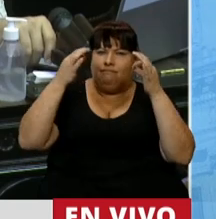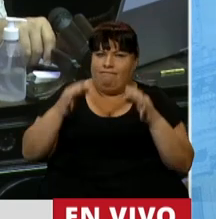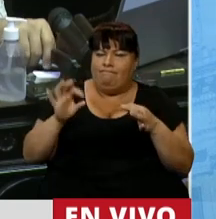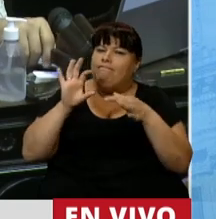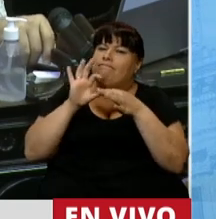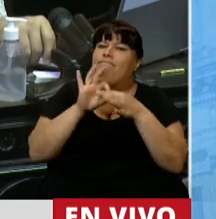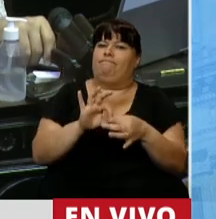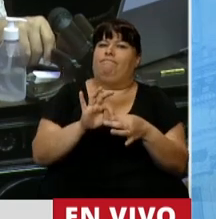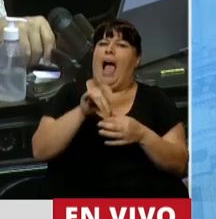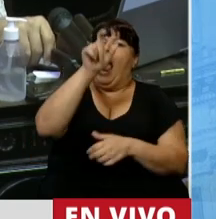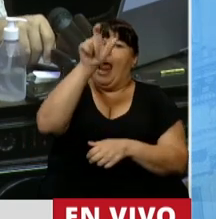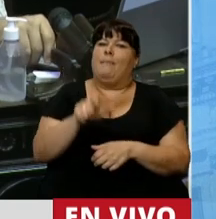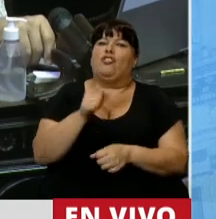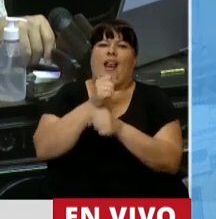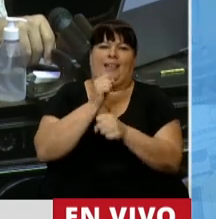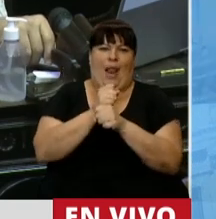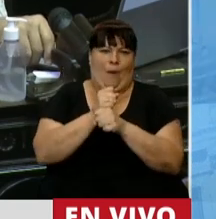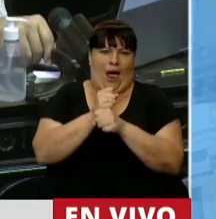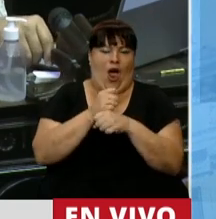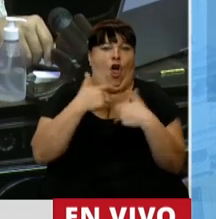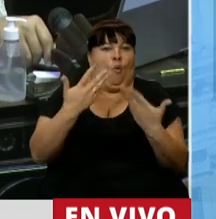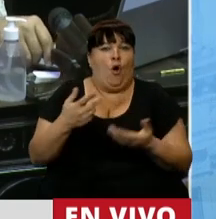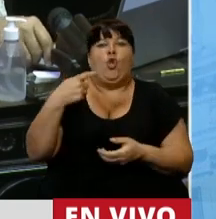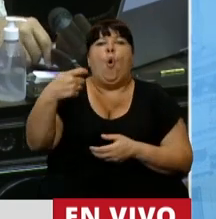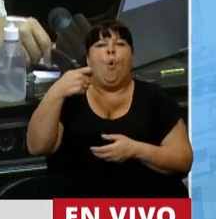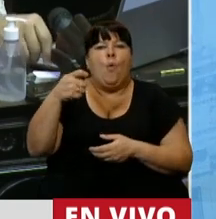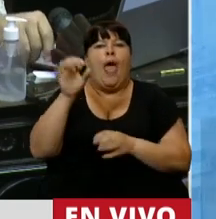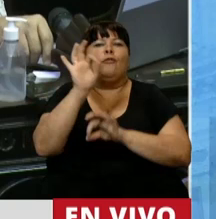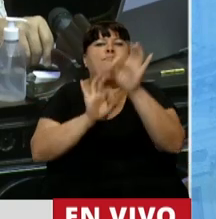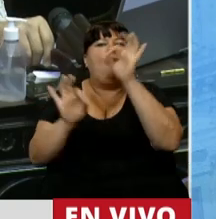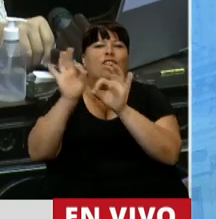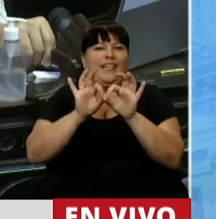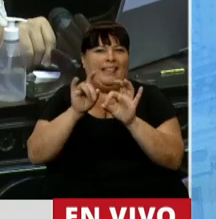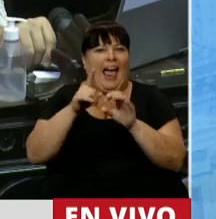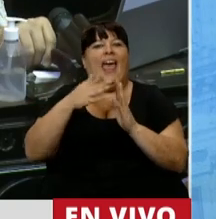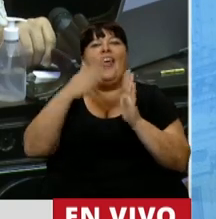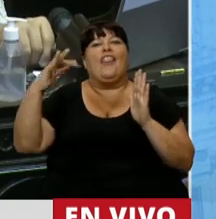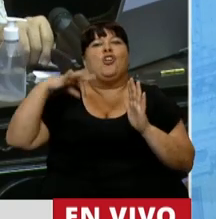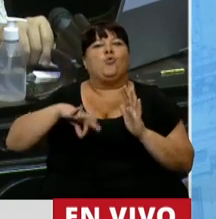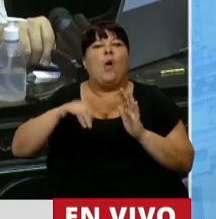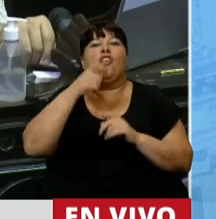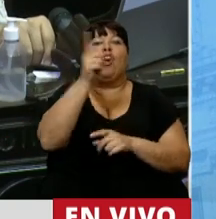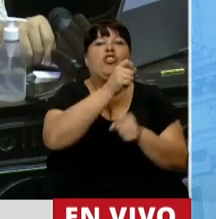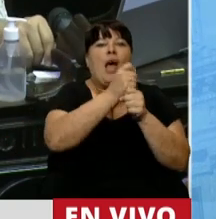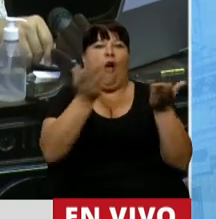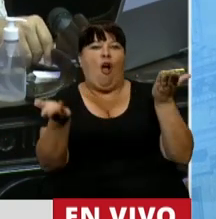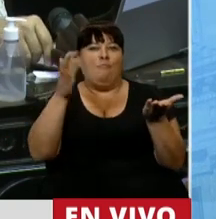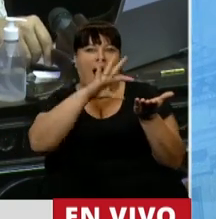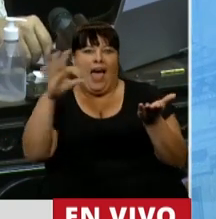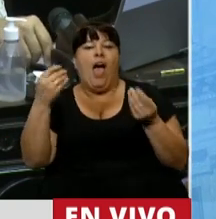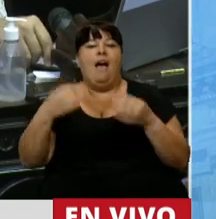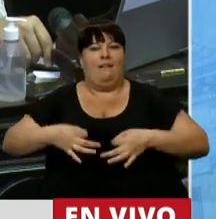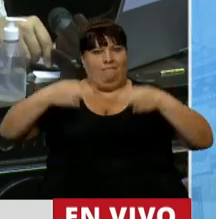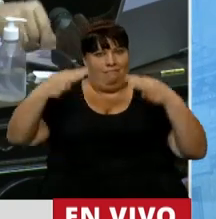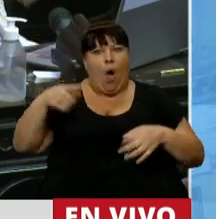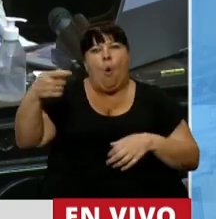vinculado al hombre que trabaja. Por eso la jubilación es un porcentaje del salario del que trabaja, porque se quiere